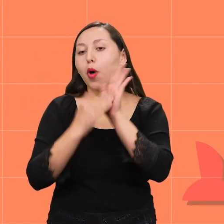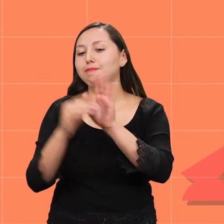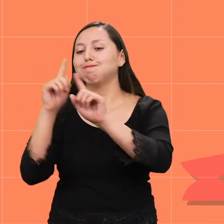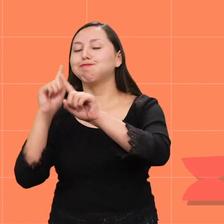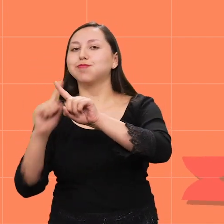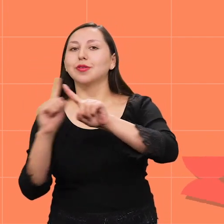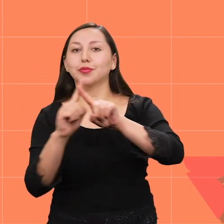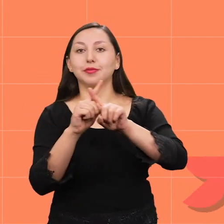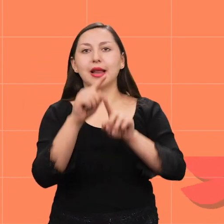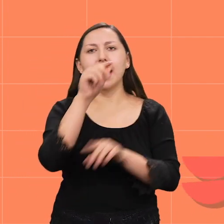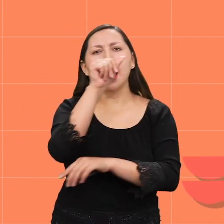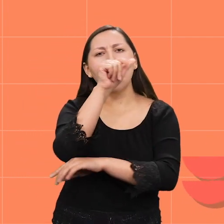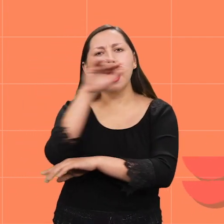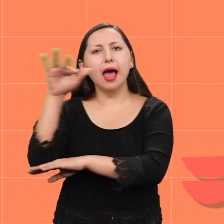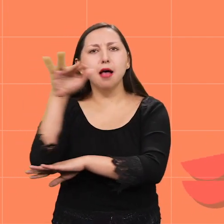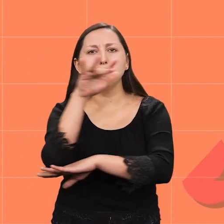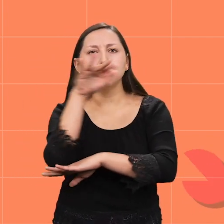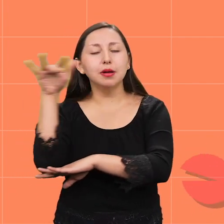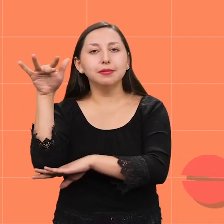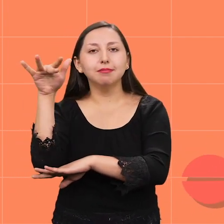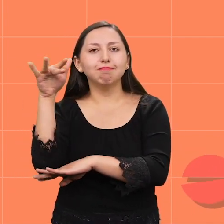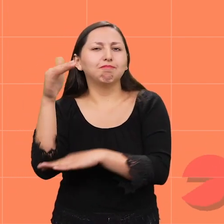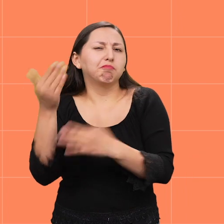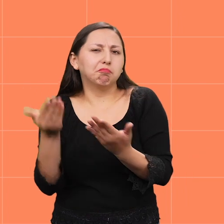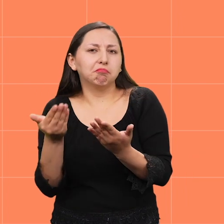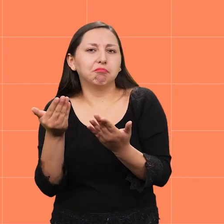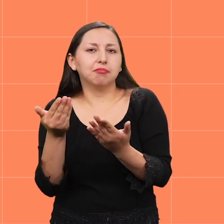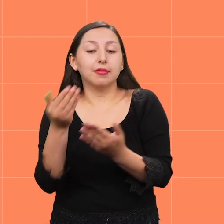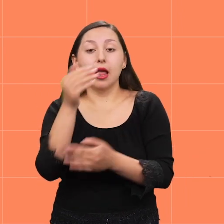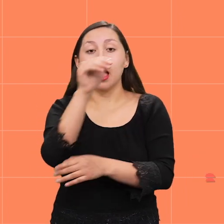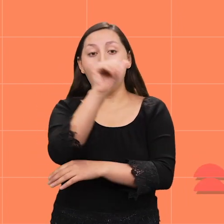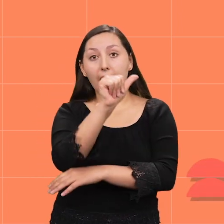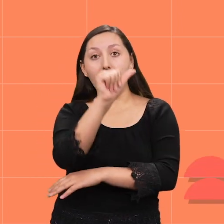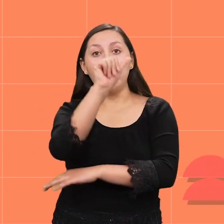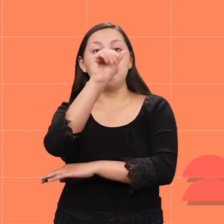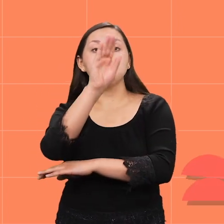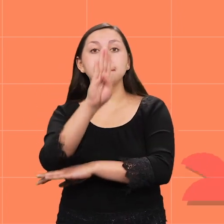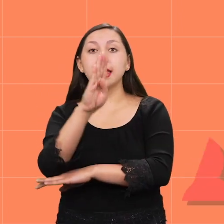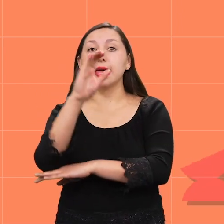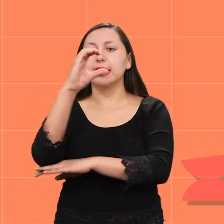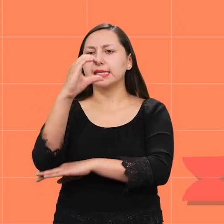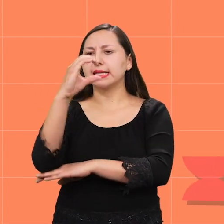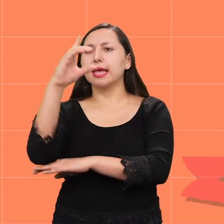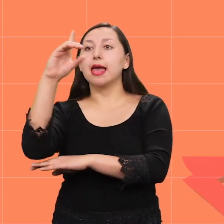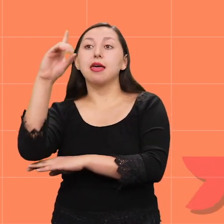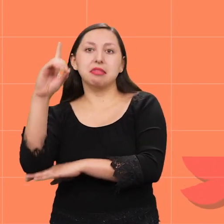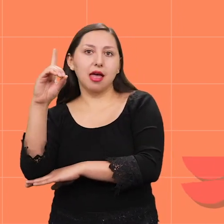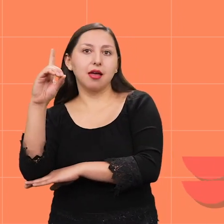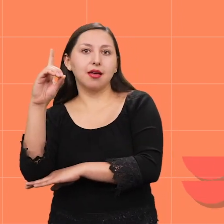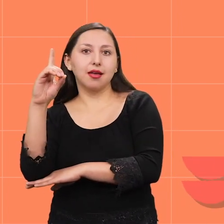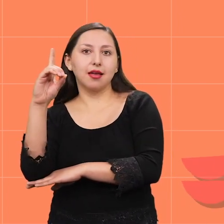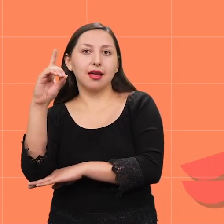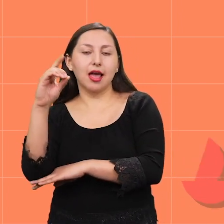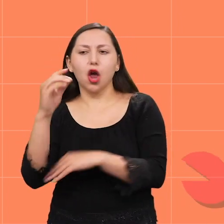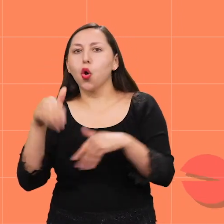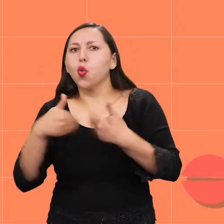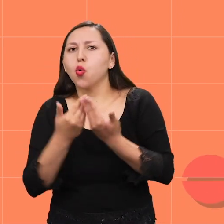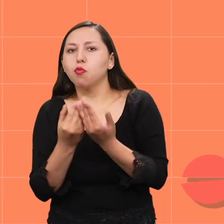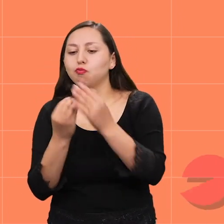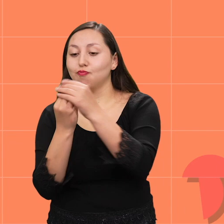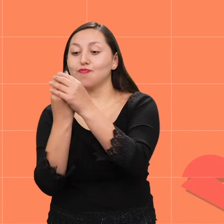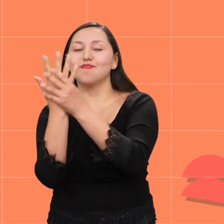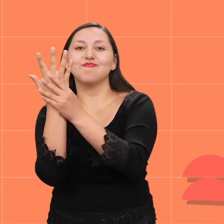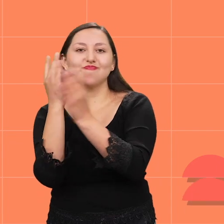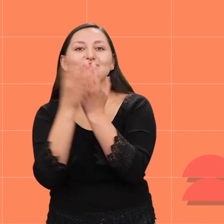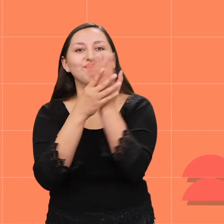o táctilológico, que representa las letras de los alfabetos de las lenguas orales a través de las